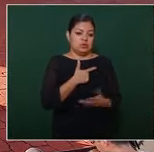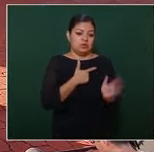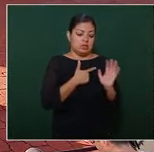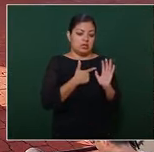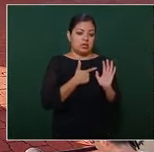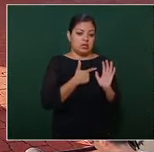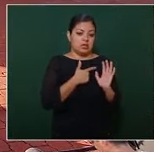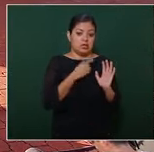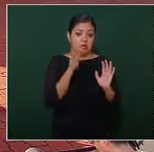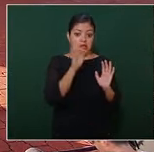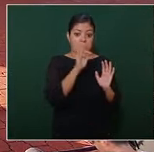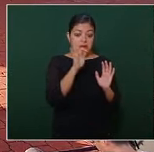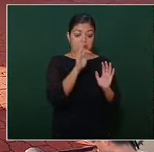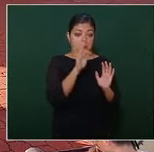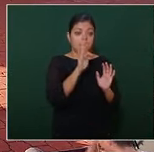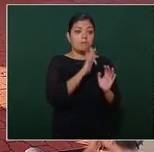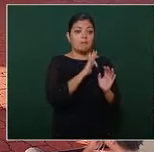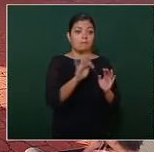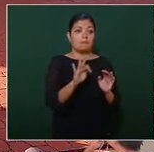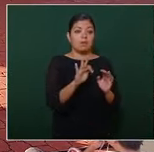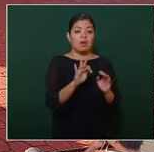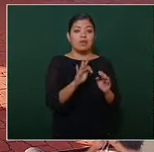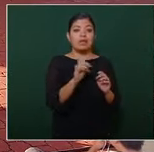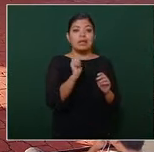de que se llegara a un acuerdo de paz